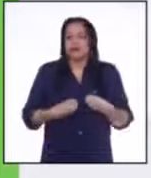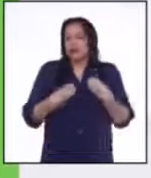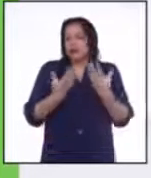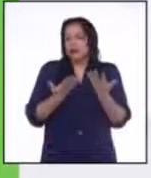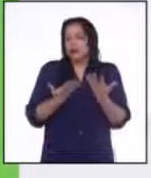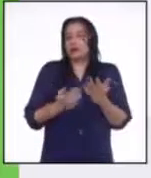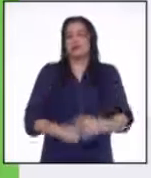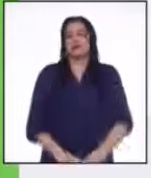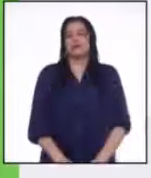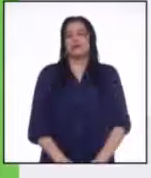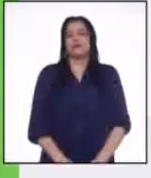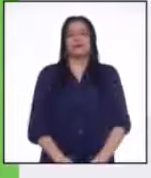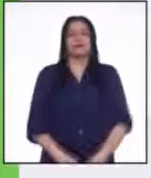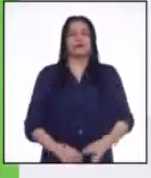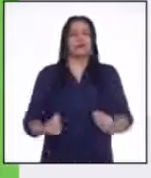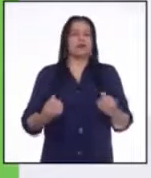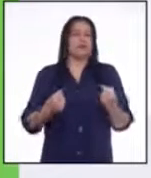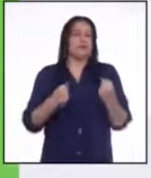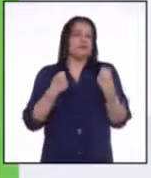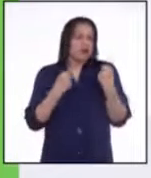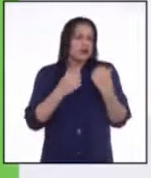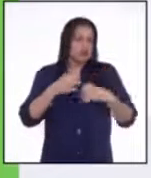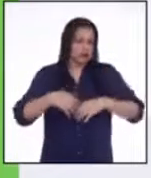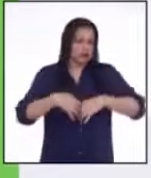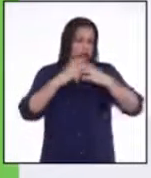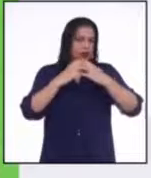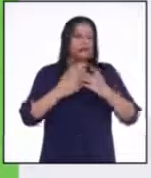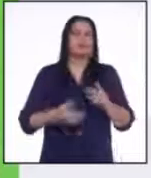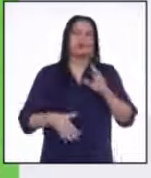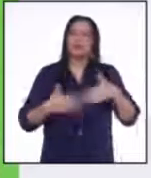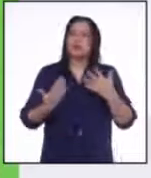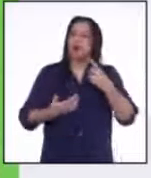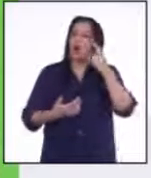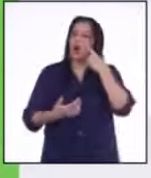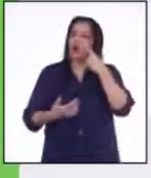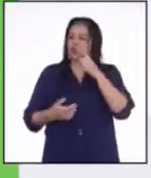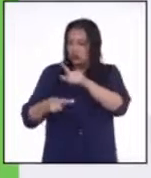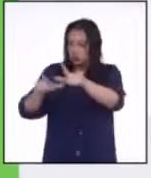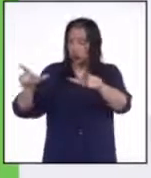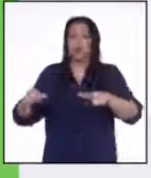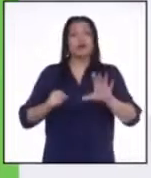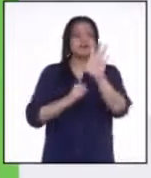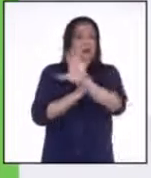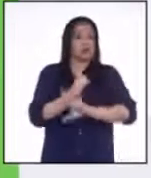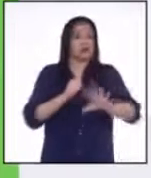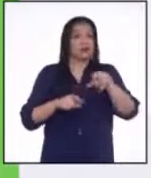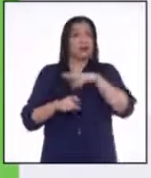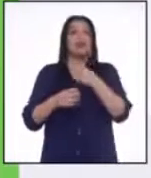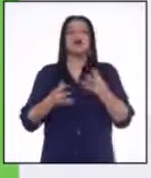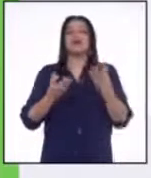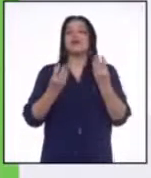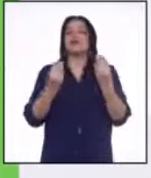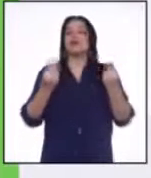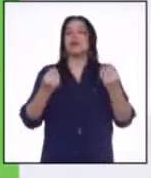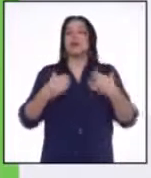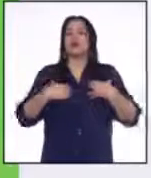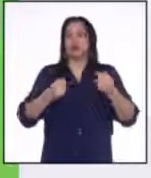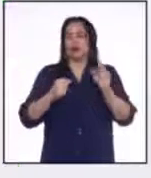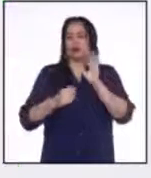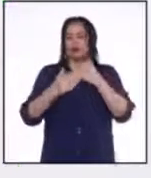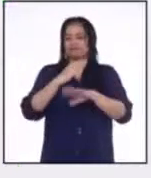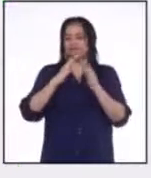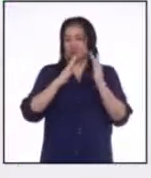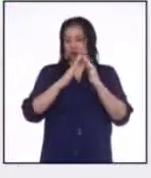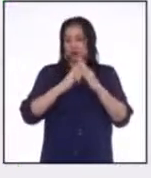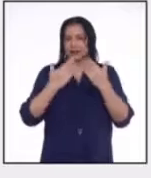fuerza para que puedan conocer estas áreas protegidas y mucha salud en sus casas. Muchas gracias.